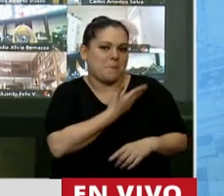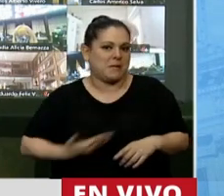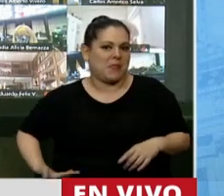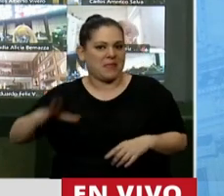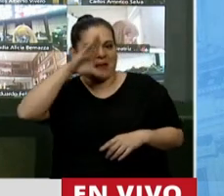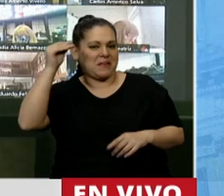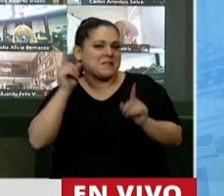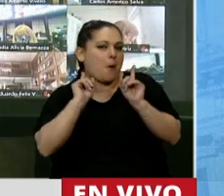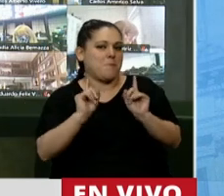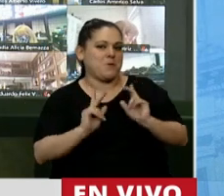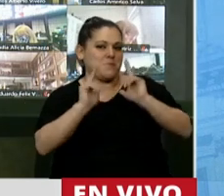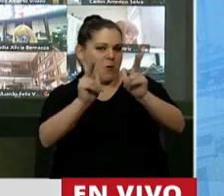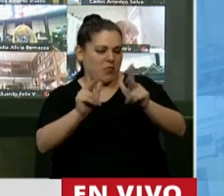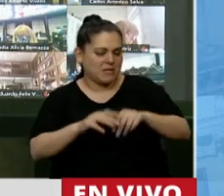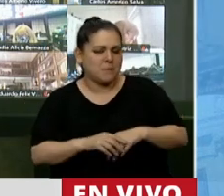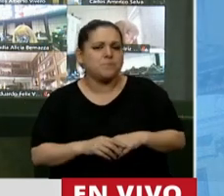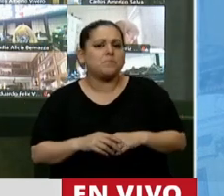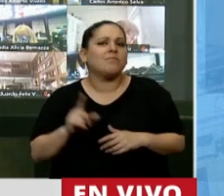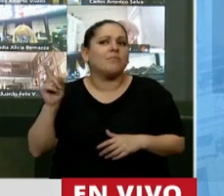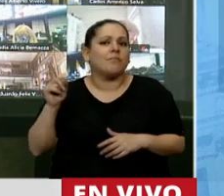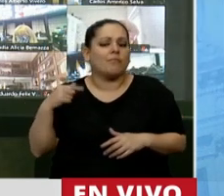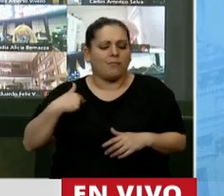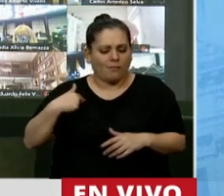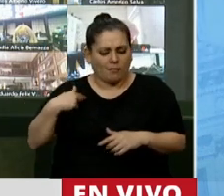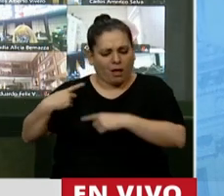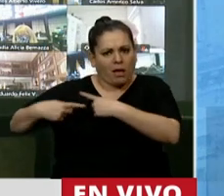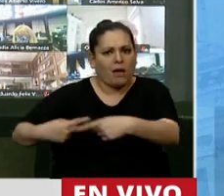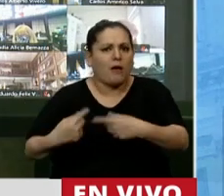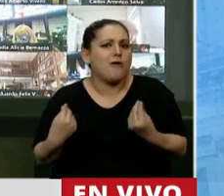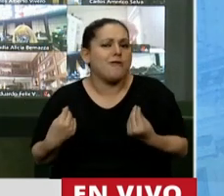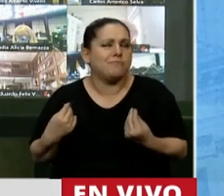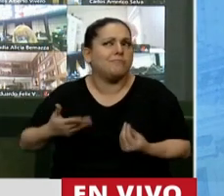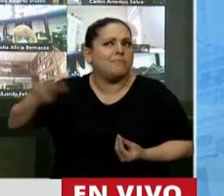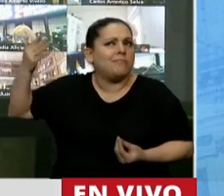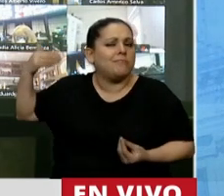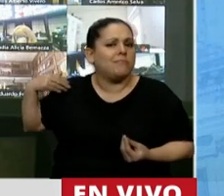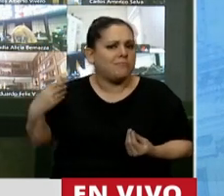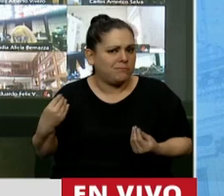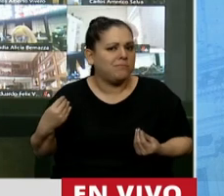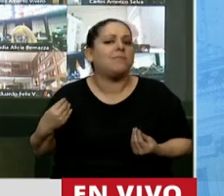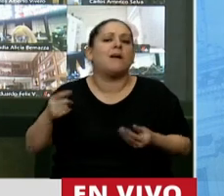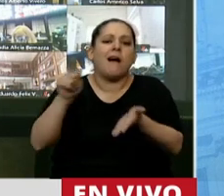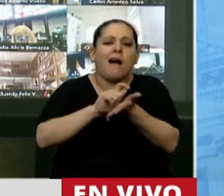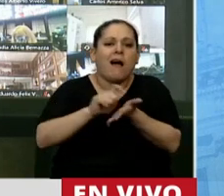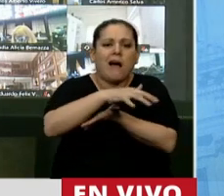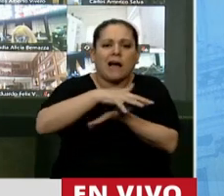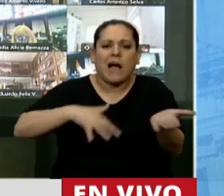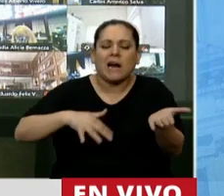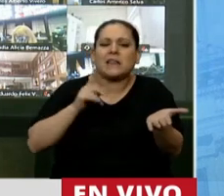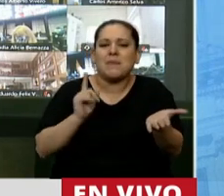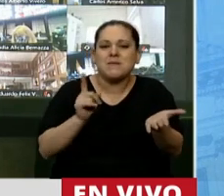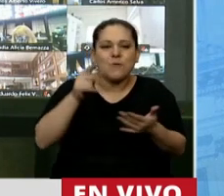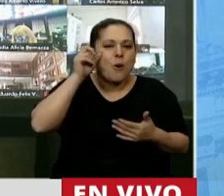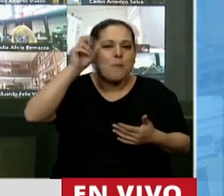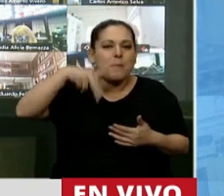Cristina. Recordar de dónde venimos es recordar. Por un lado venimos de la carta y del llamado de Perón a los